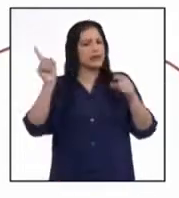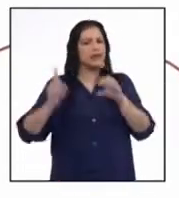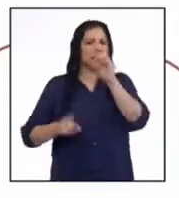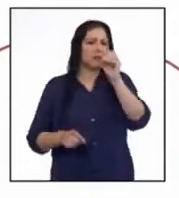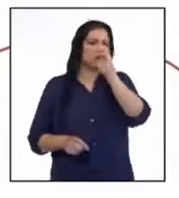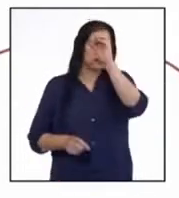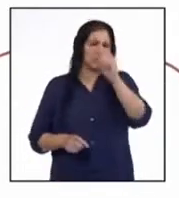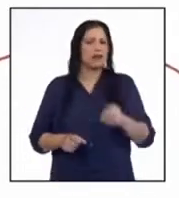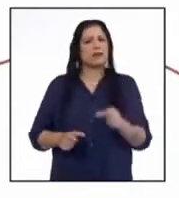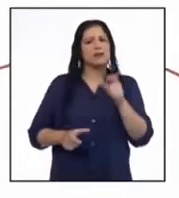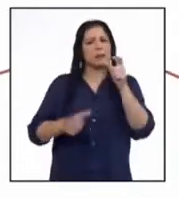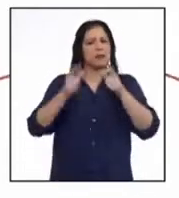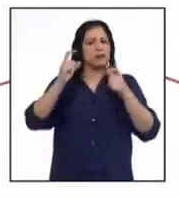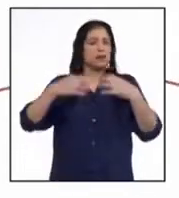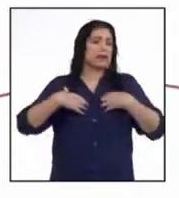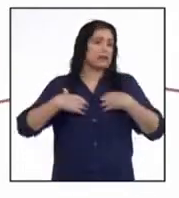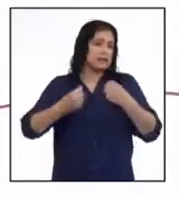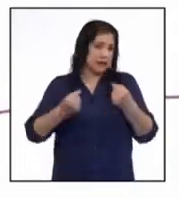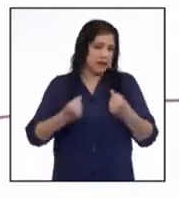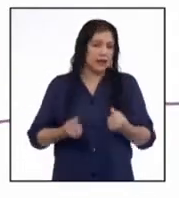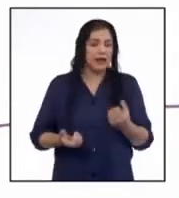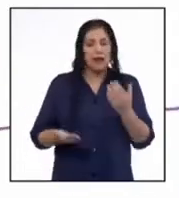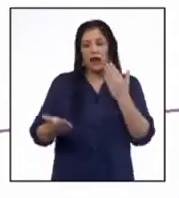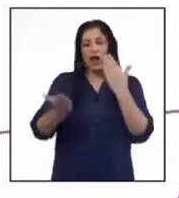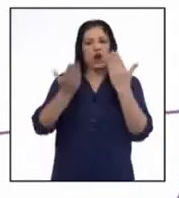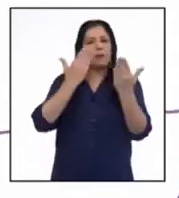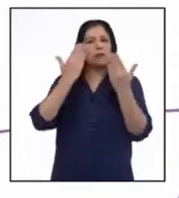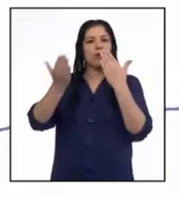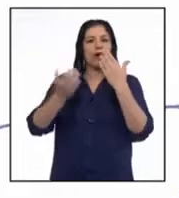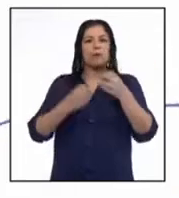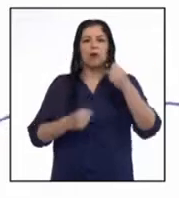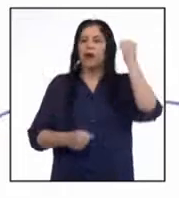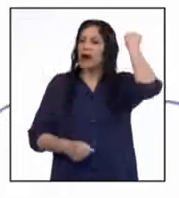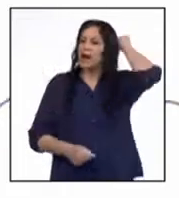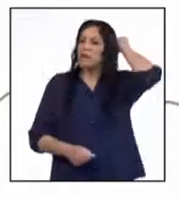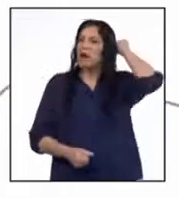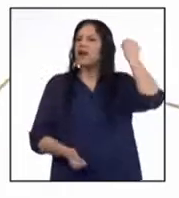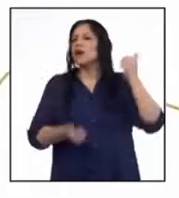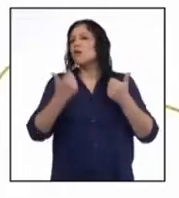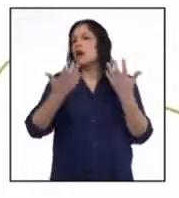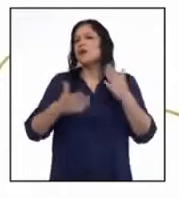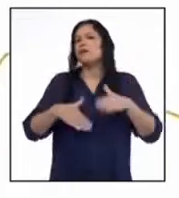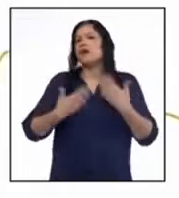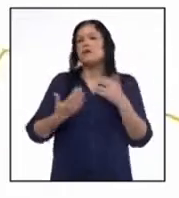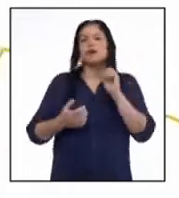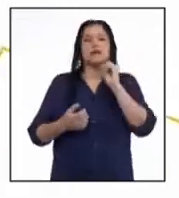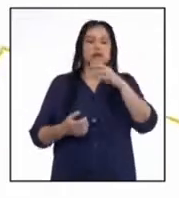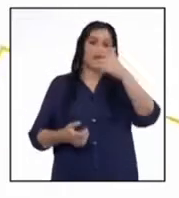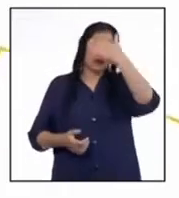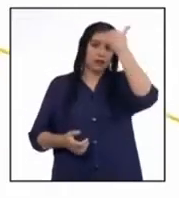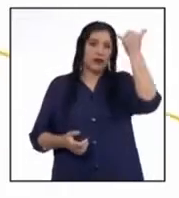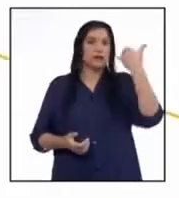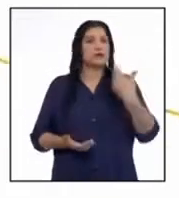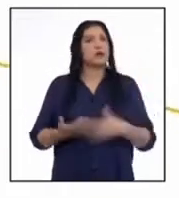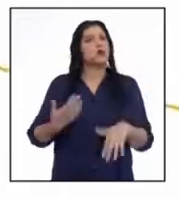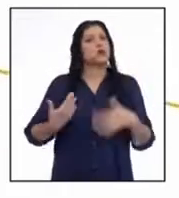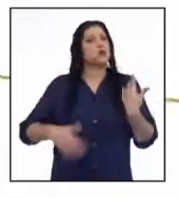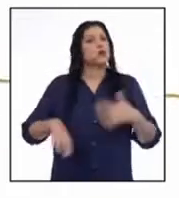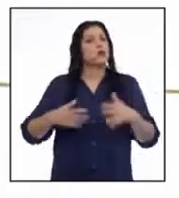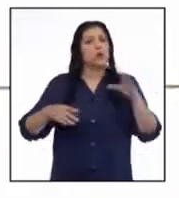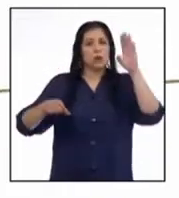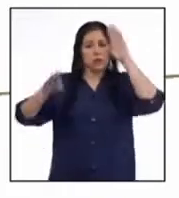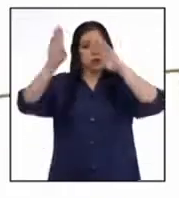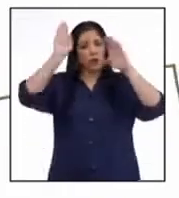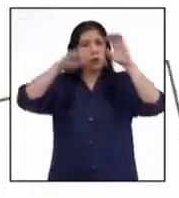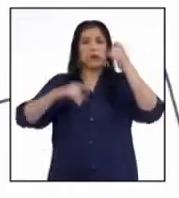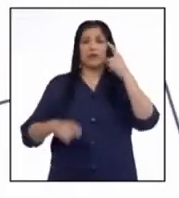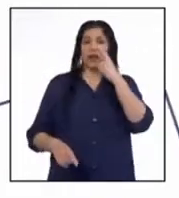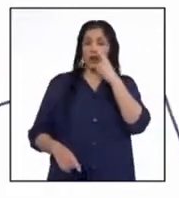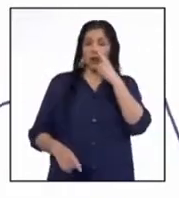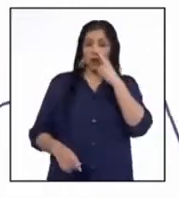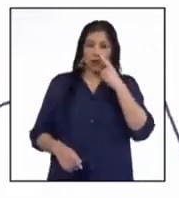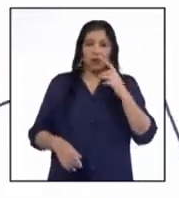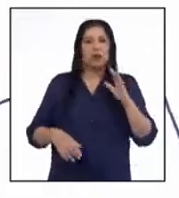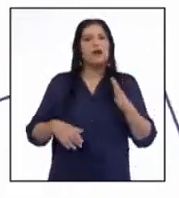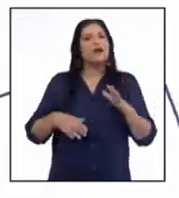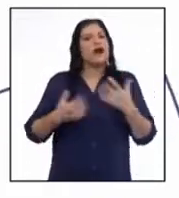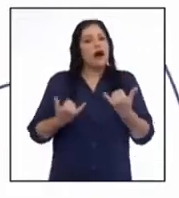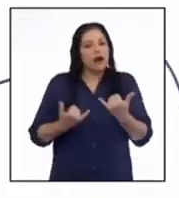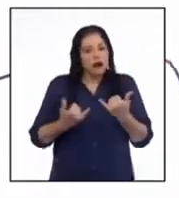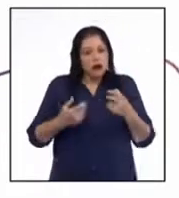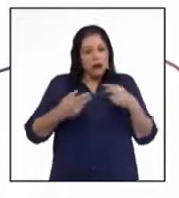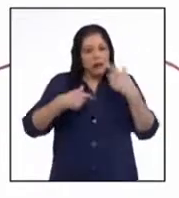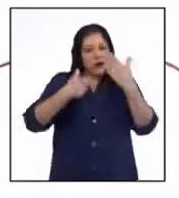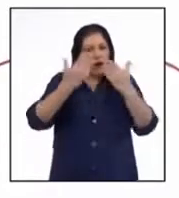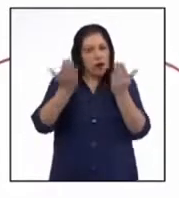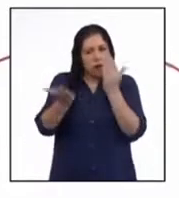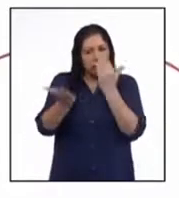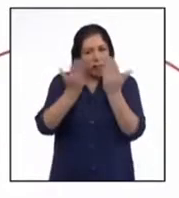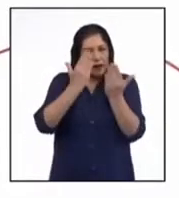porcentaje de personas curadas. En comparación con Alemania, podría decir que el caso francés era preocupante en esa fecha. Habría que ver cómo está